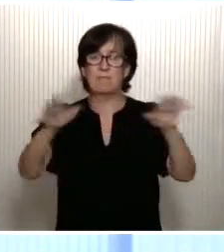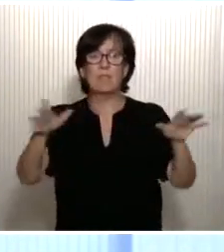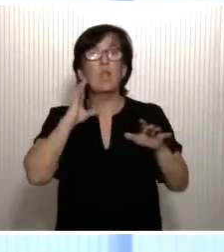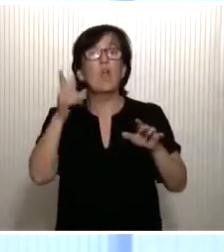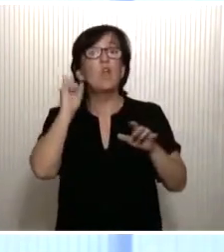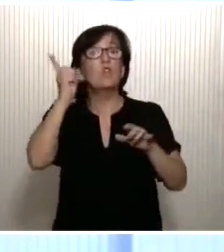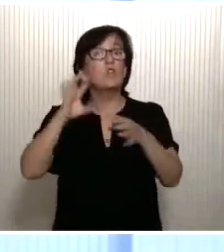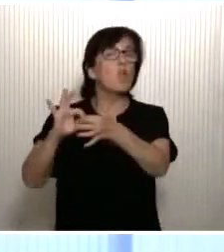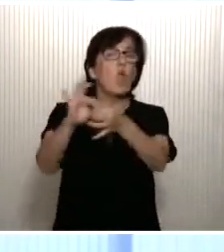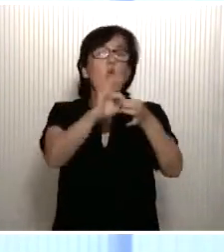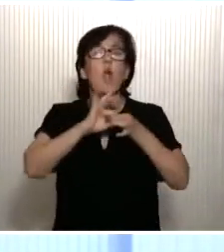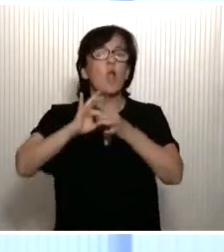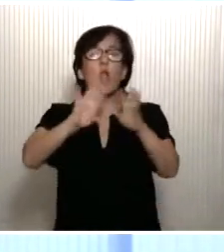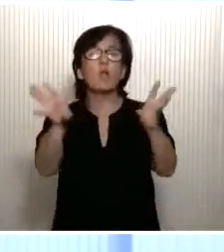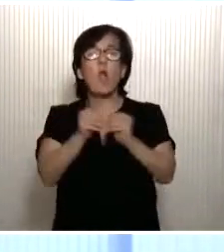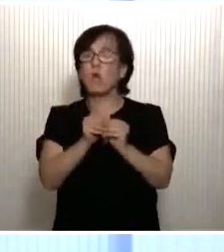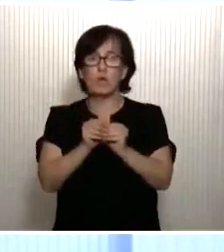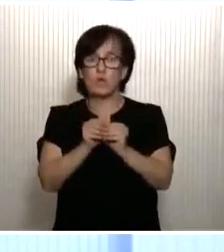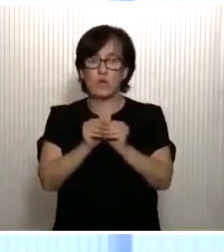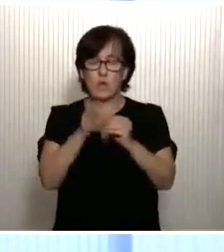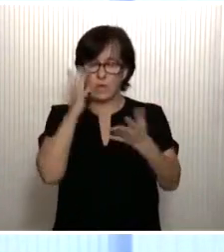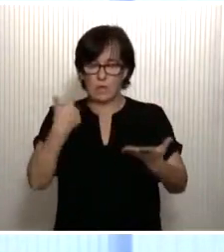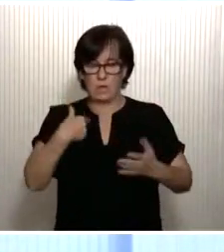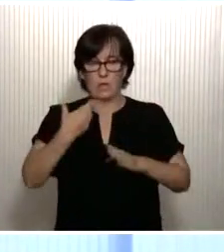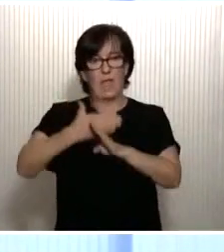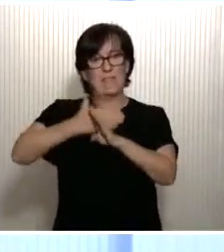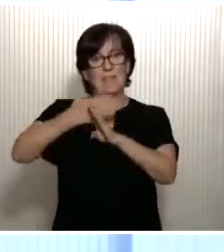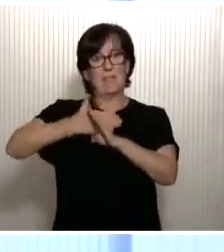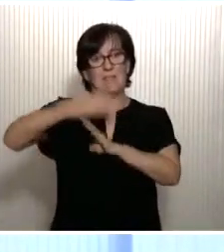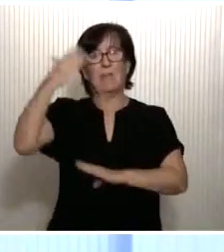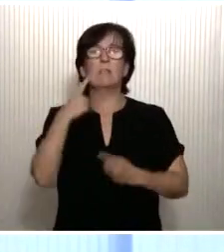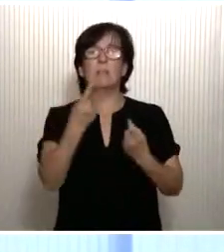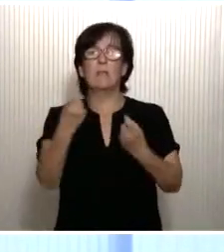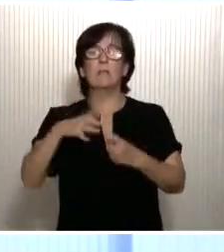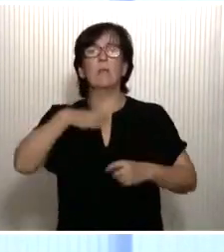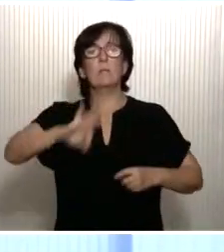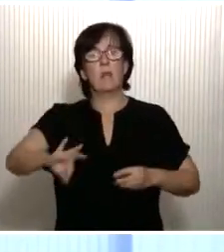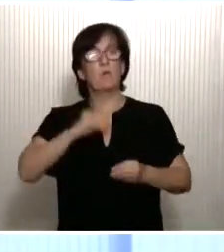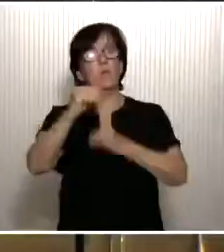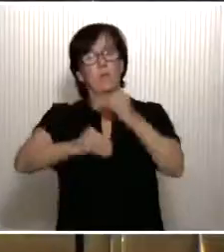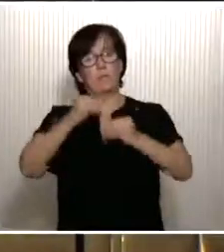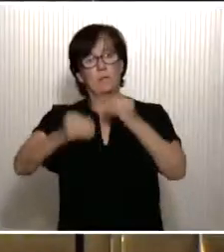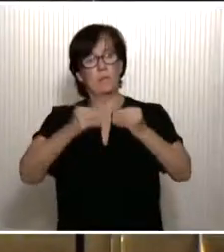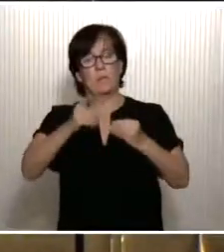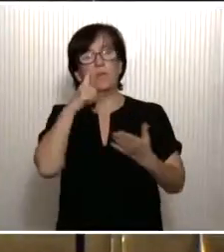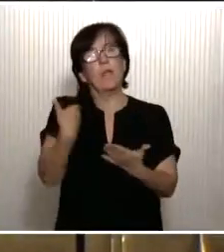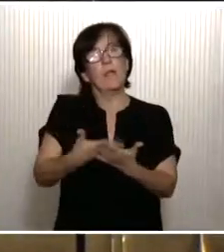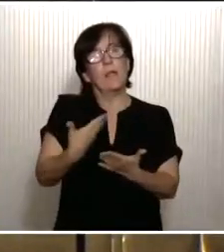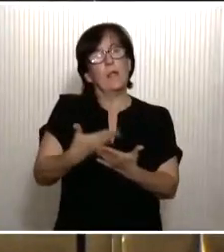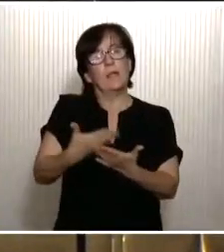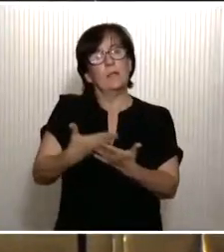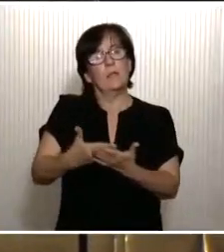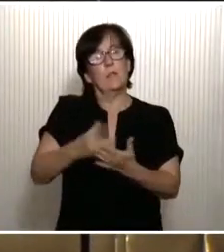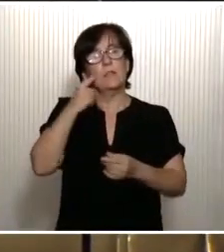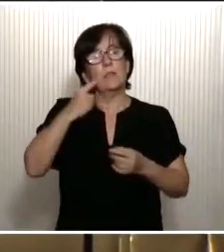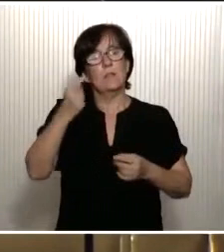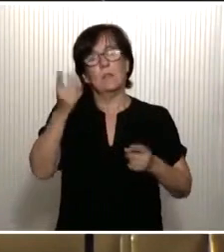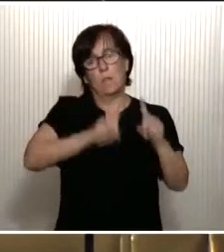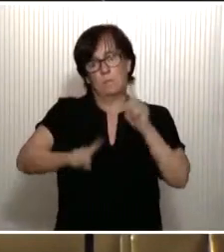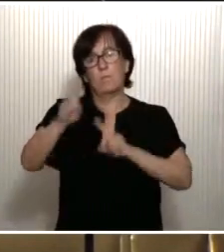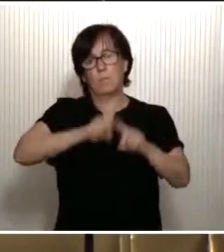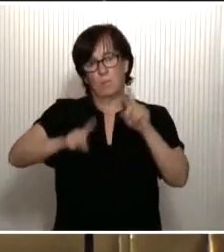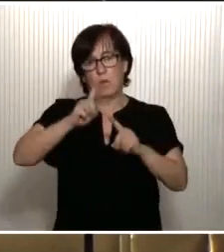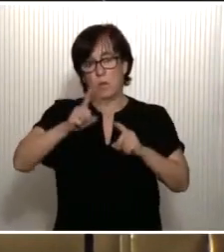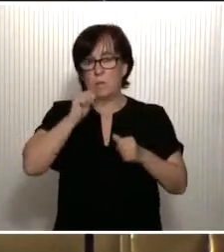unión, en definitiva, nos dará esa estatura necesaria para poder abordar con garantías la escala del problema que tenemos